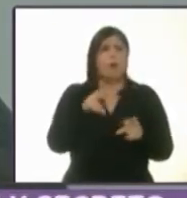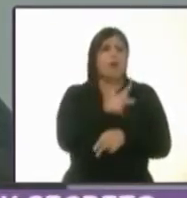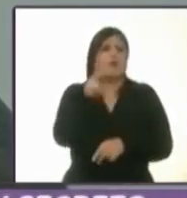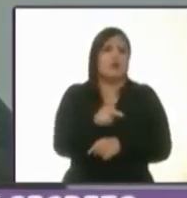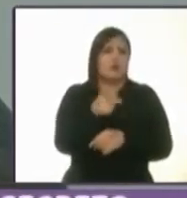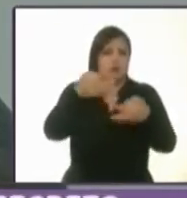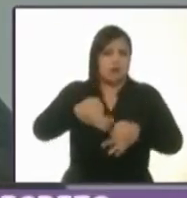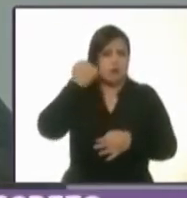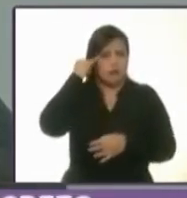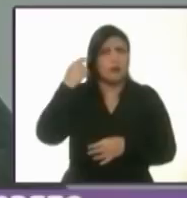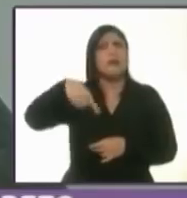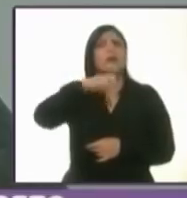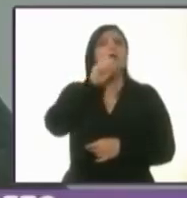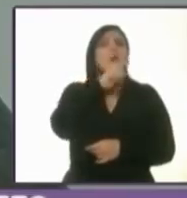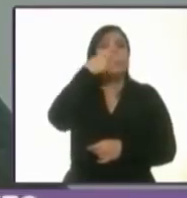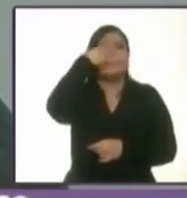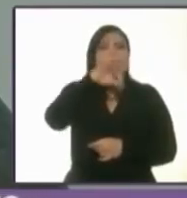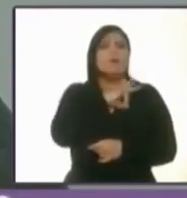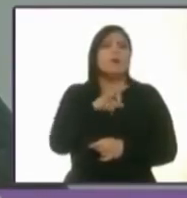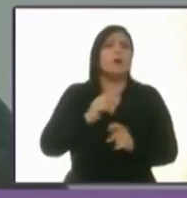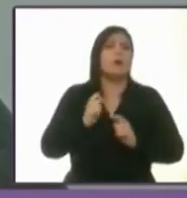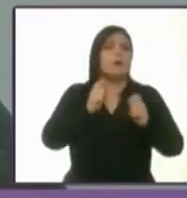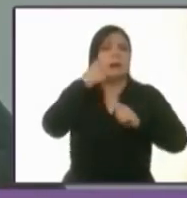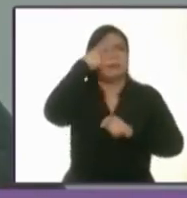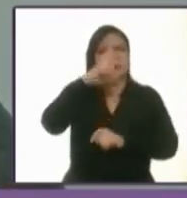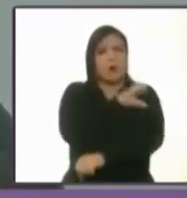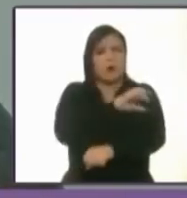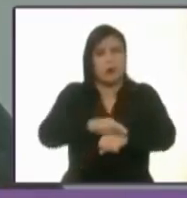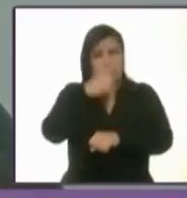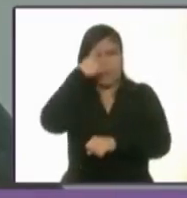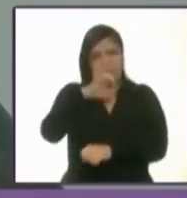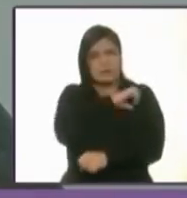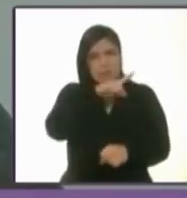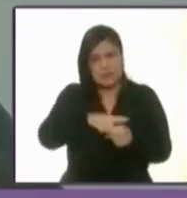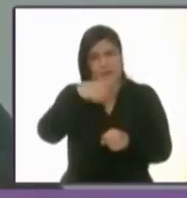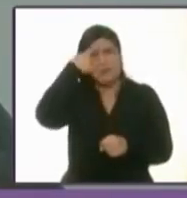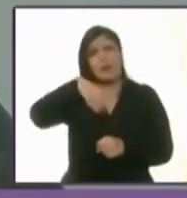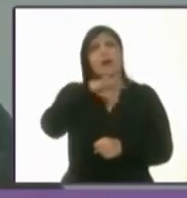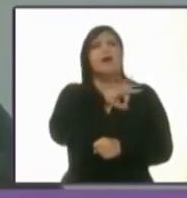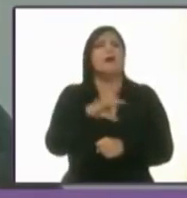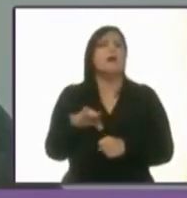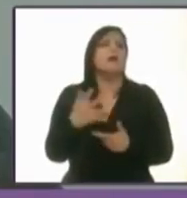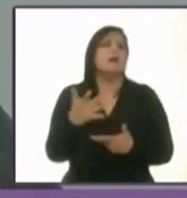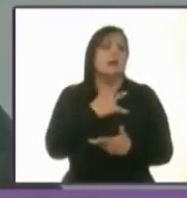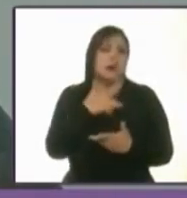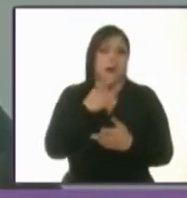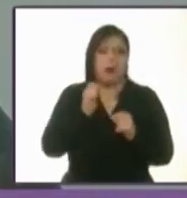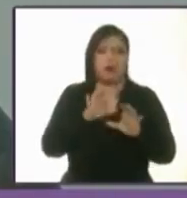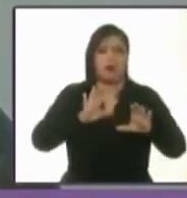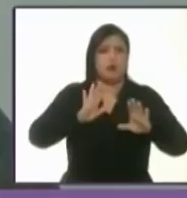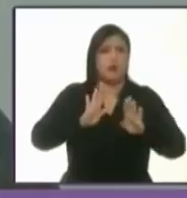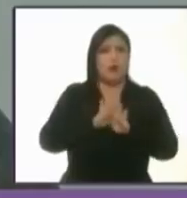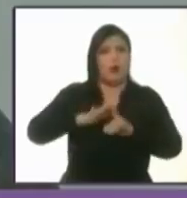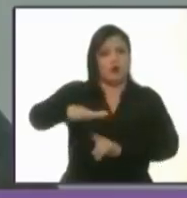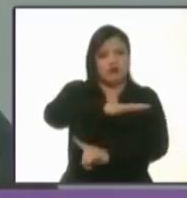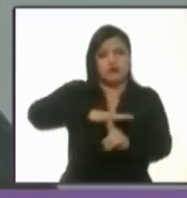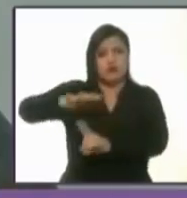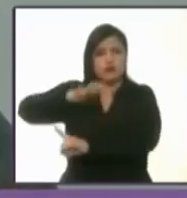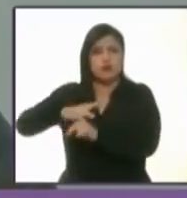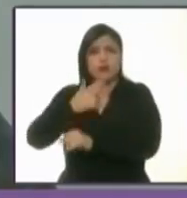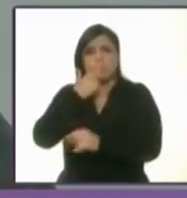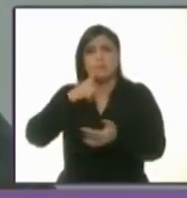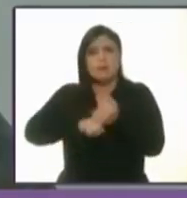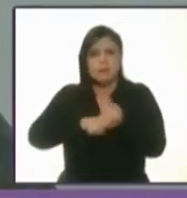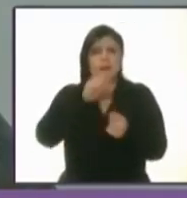nombrarán una coordinación especial para establecer las políticas públicas hacia las áreas de conservación y de manera integral